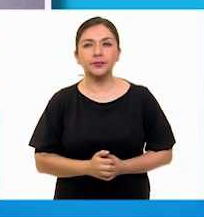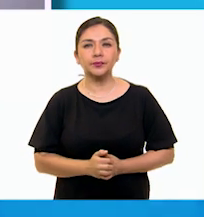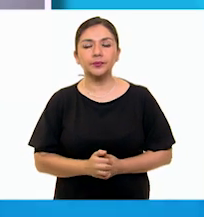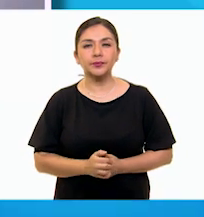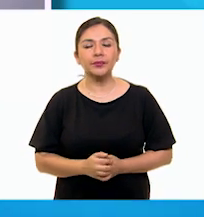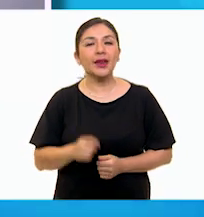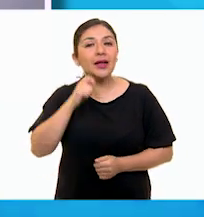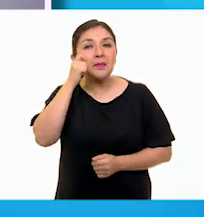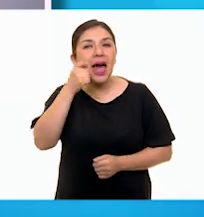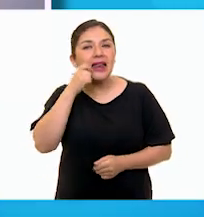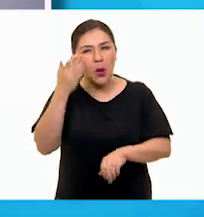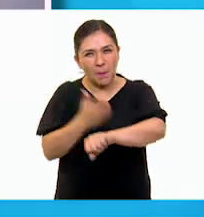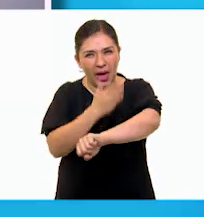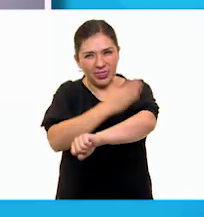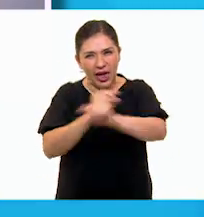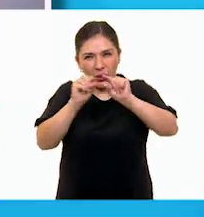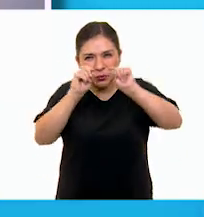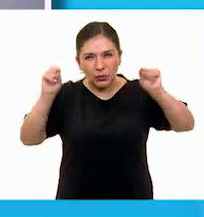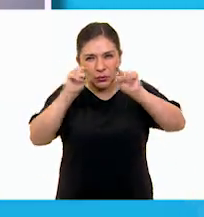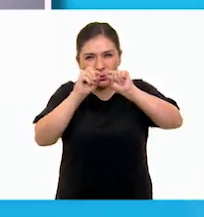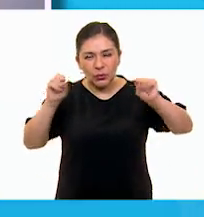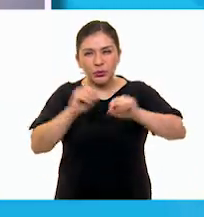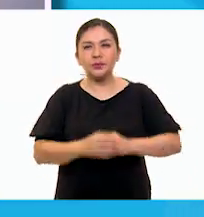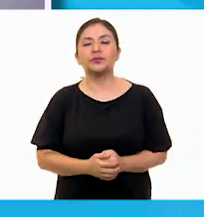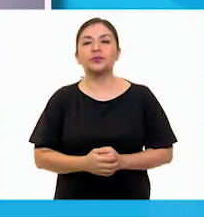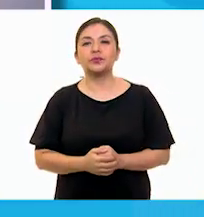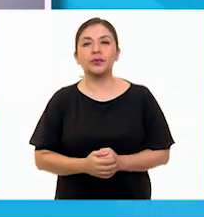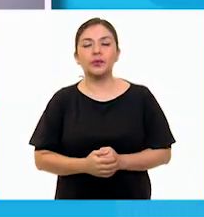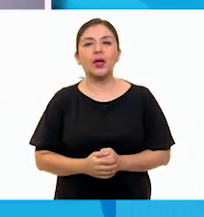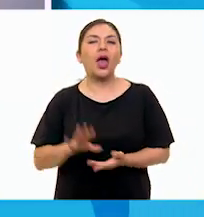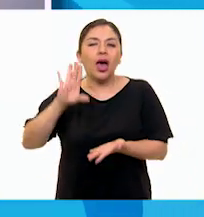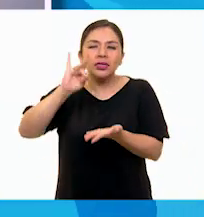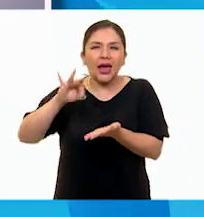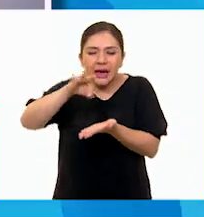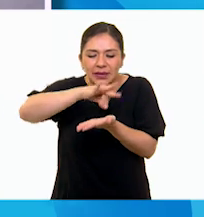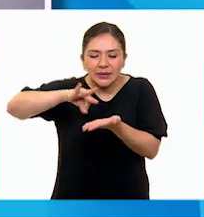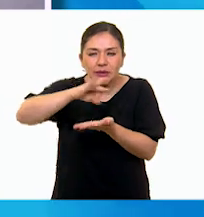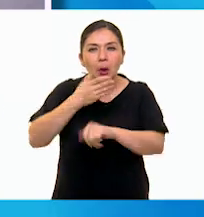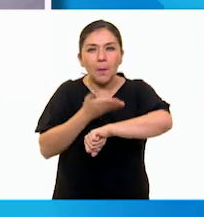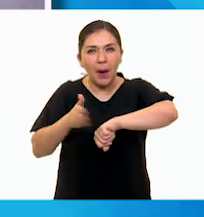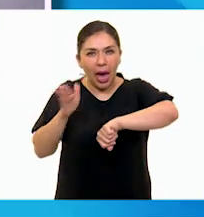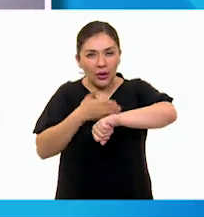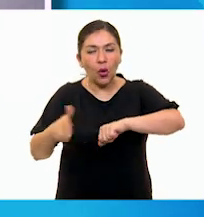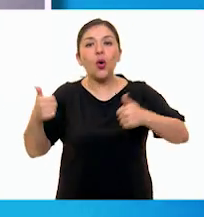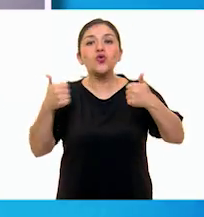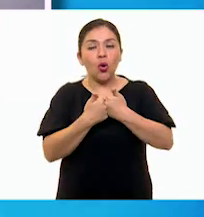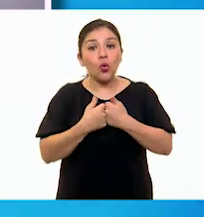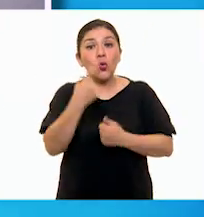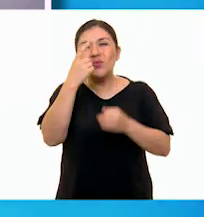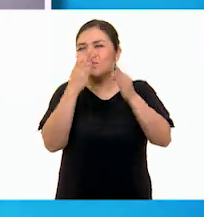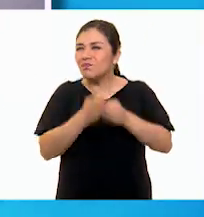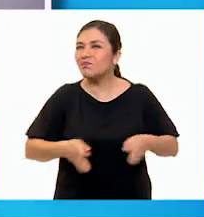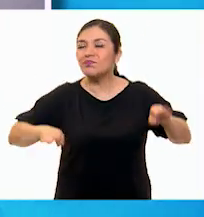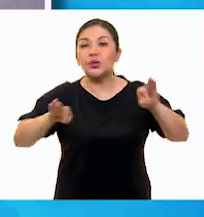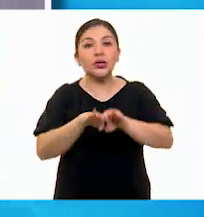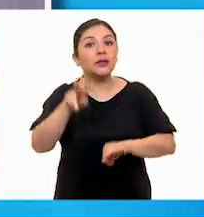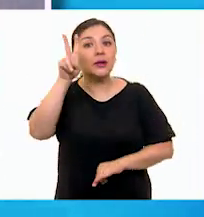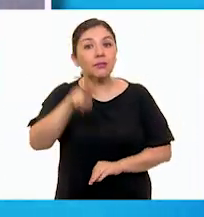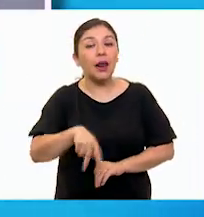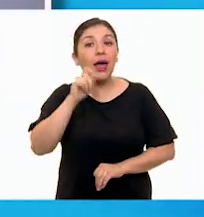palillos de dientes, pegamento blanco y, algo muy importante,